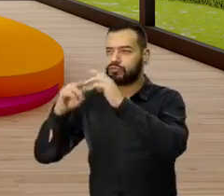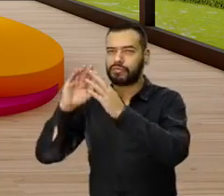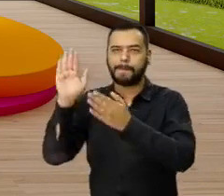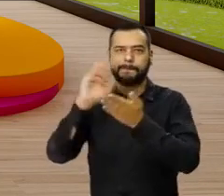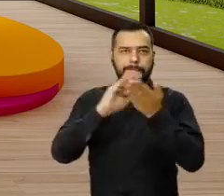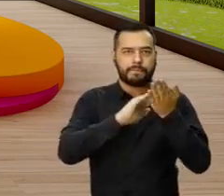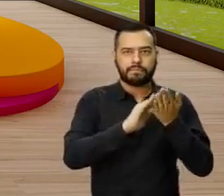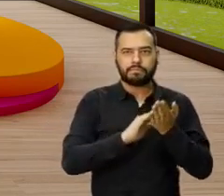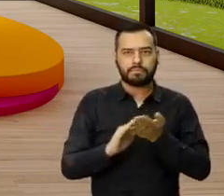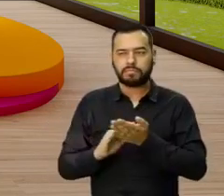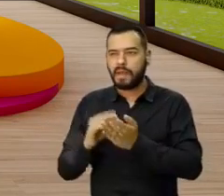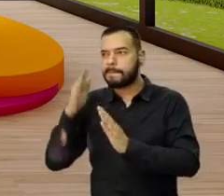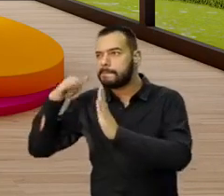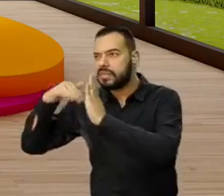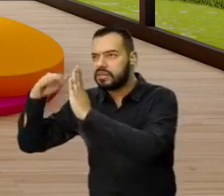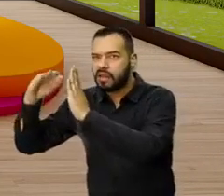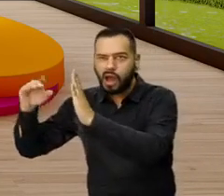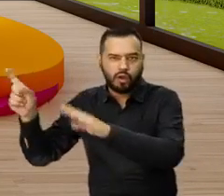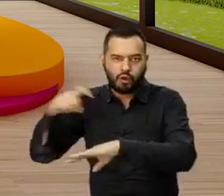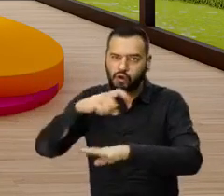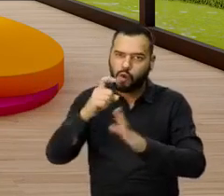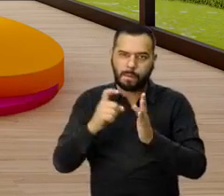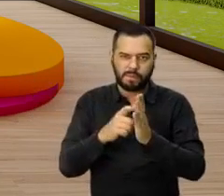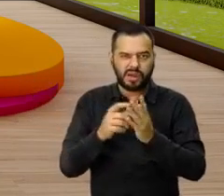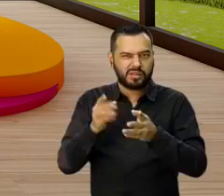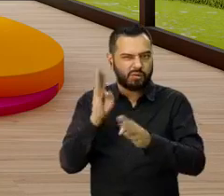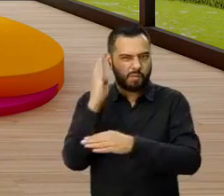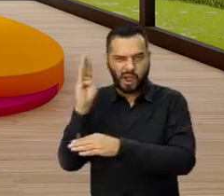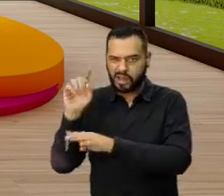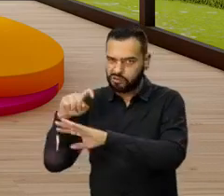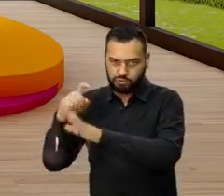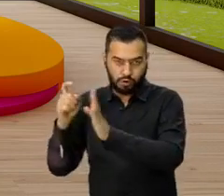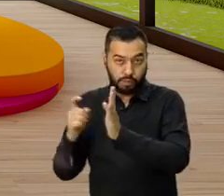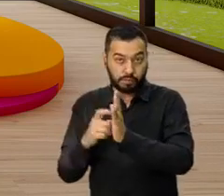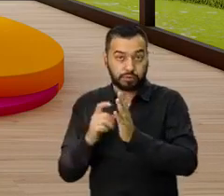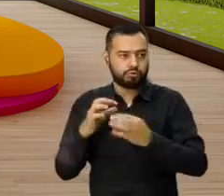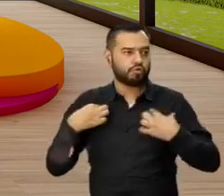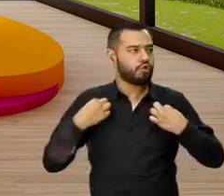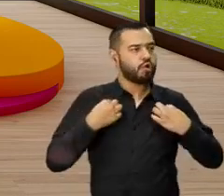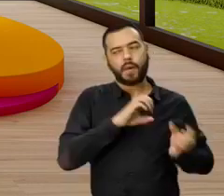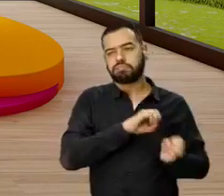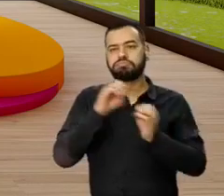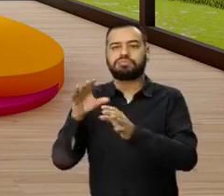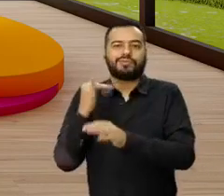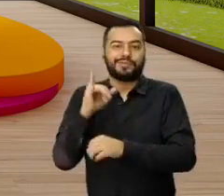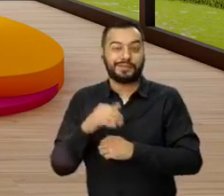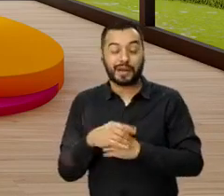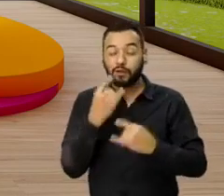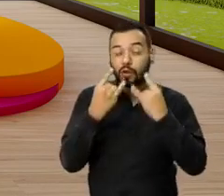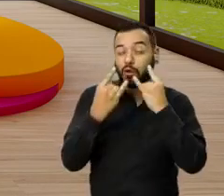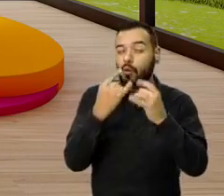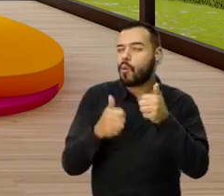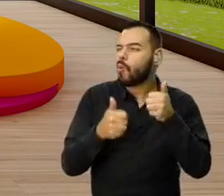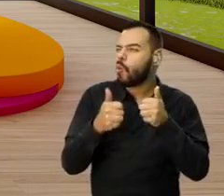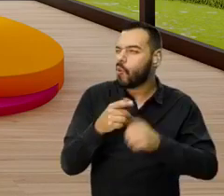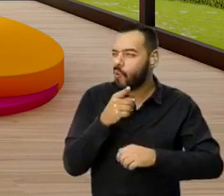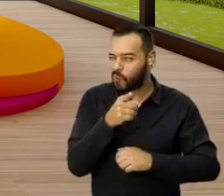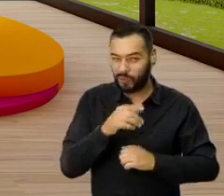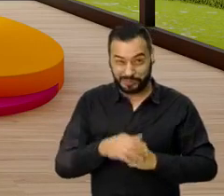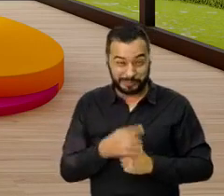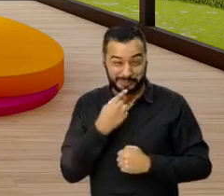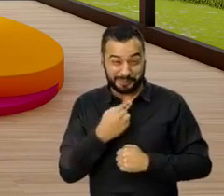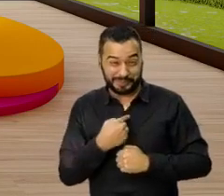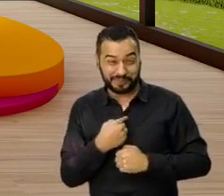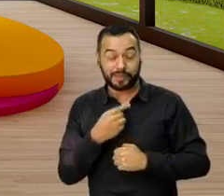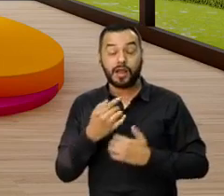llevas tu ropa y ya de una vez te pasas. Entonces tú me dices cuál te interesa. Ahora viene el más importante que es,